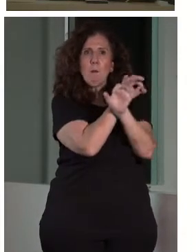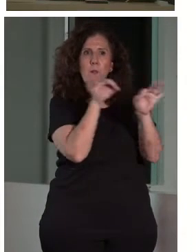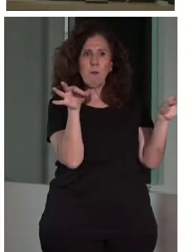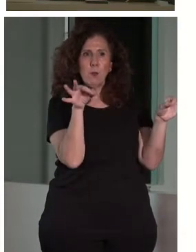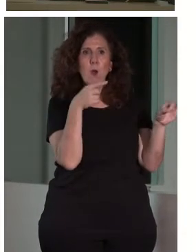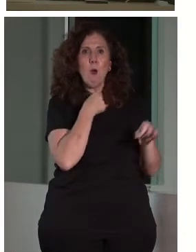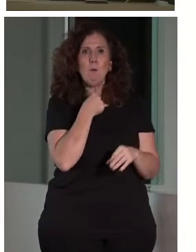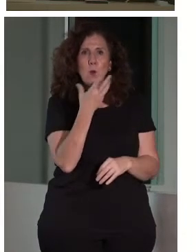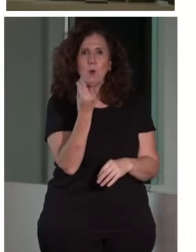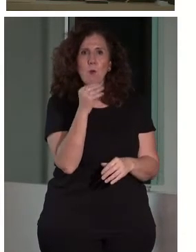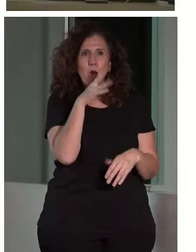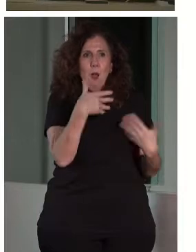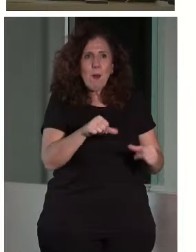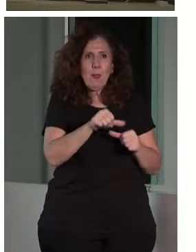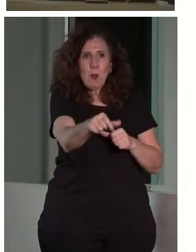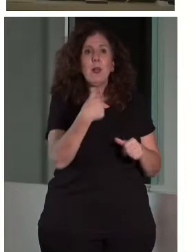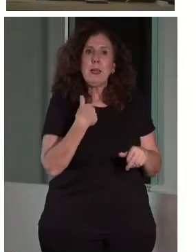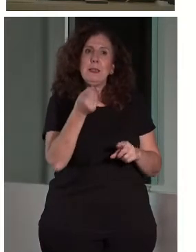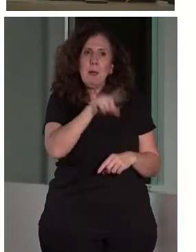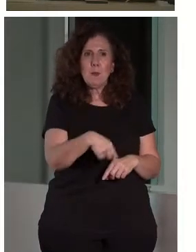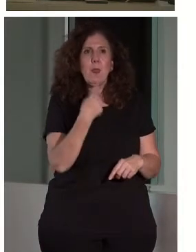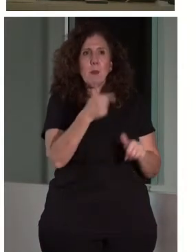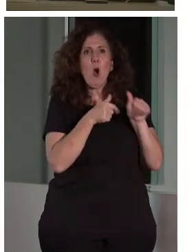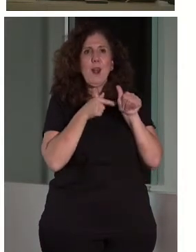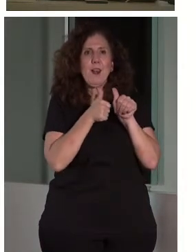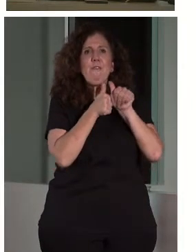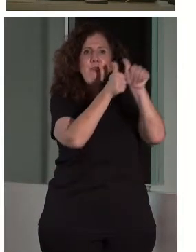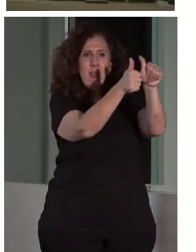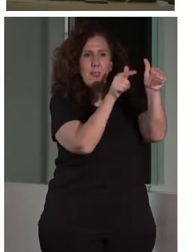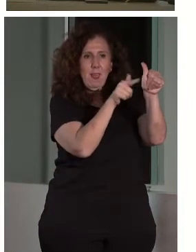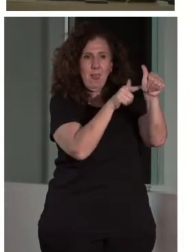ahora les hemos copiado nosotros a ellos y nosotros también le llamamos el referente de accesibilidad.